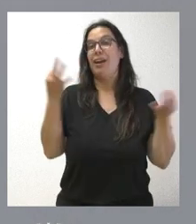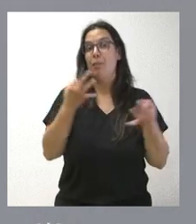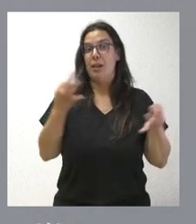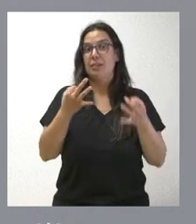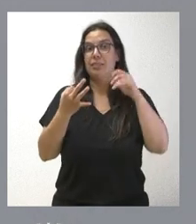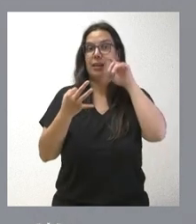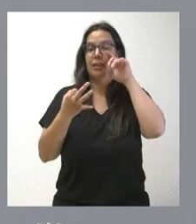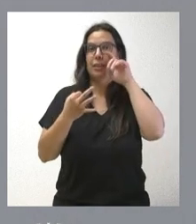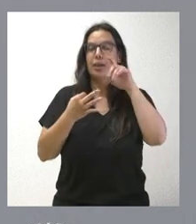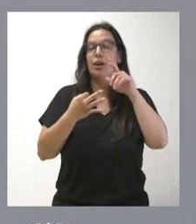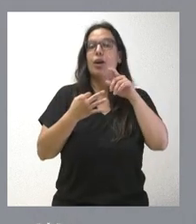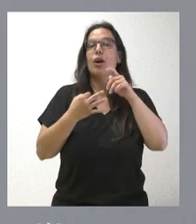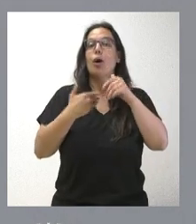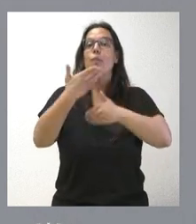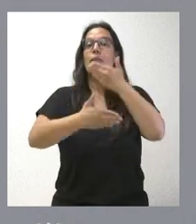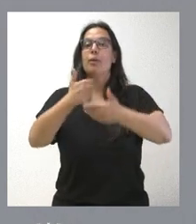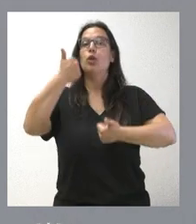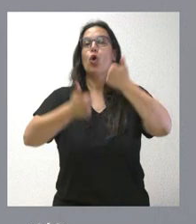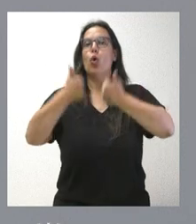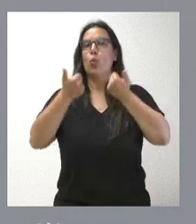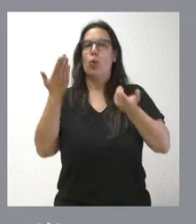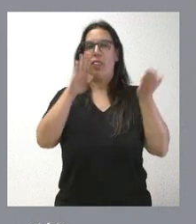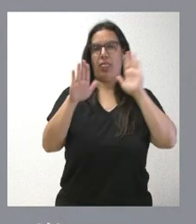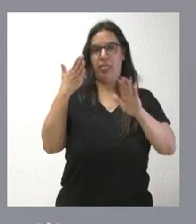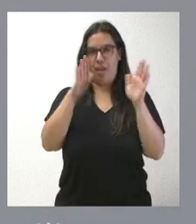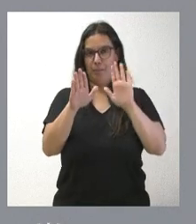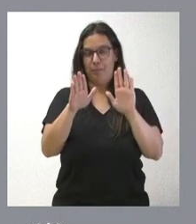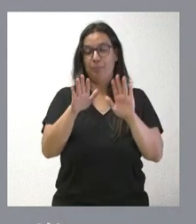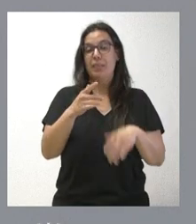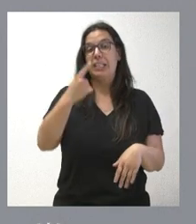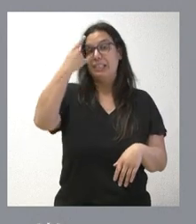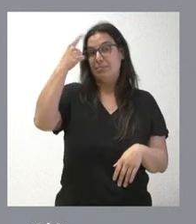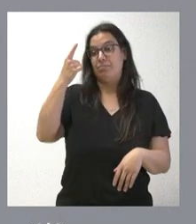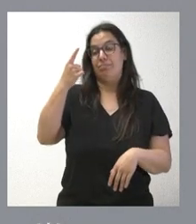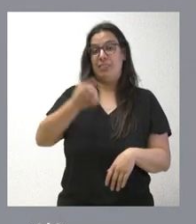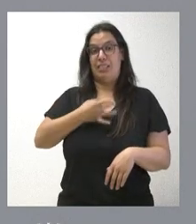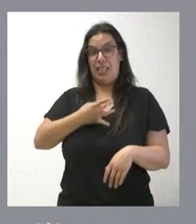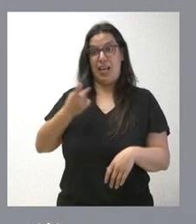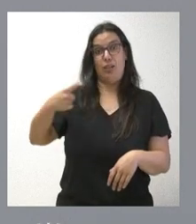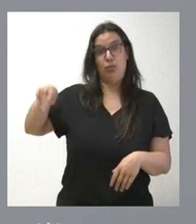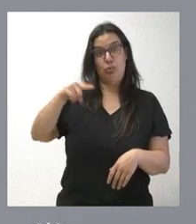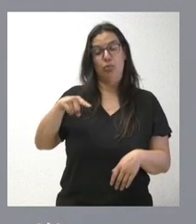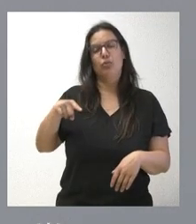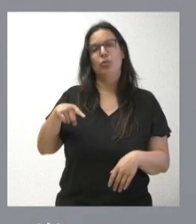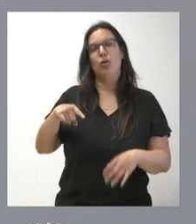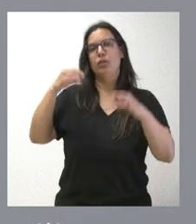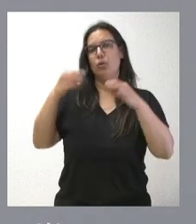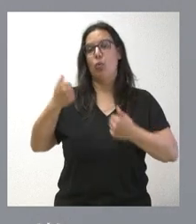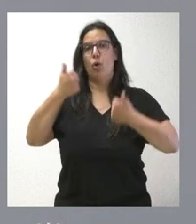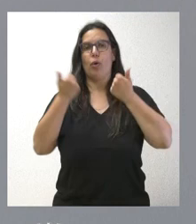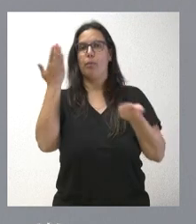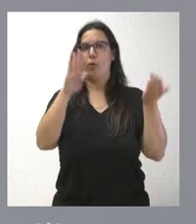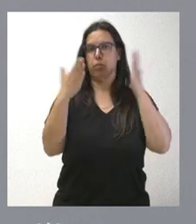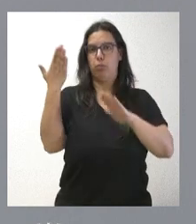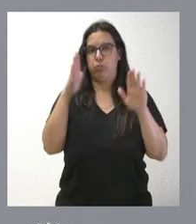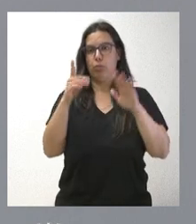ha ido por el procedimiento de concurrencia competitiva. Yo estoy seguro que algunas de estas organizaciones del diálogo social en el ámbito de la concurrencia competitiva que